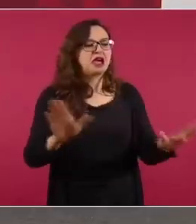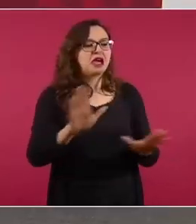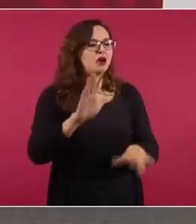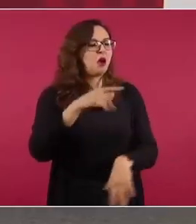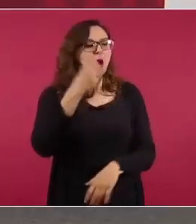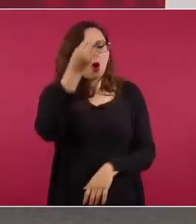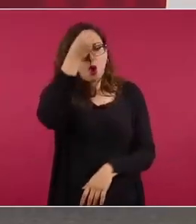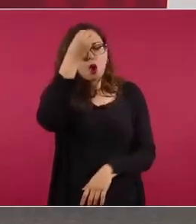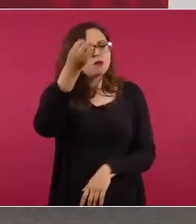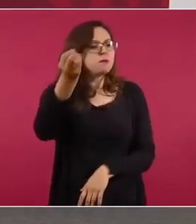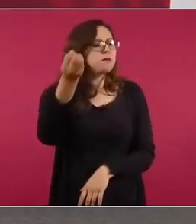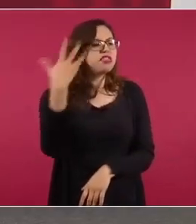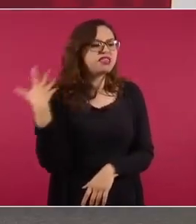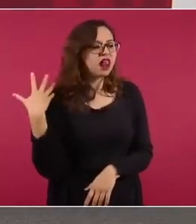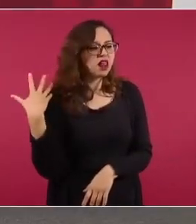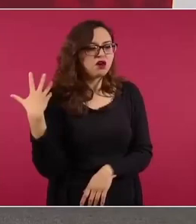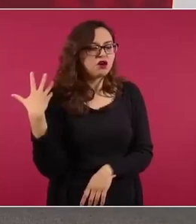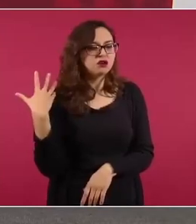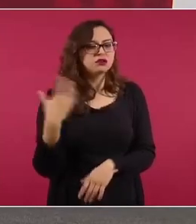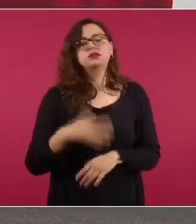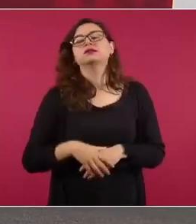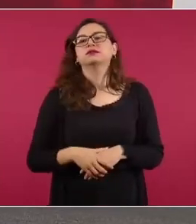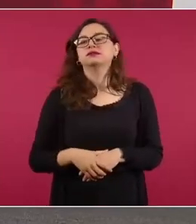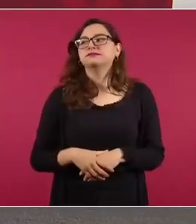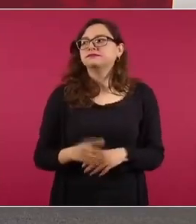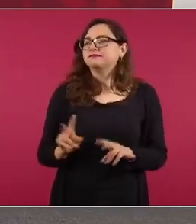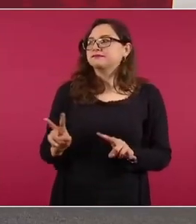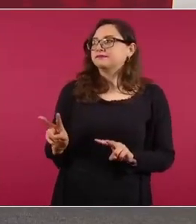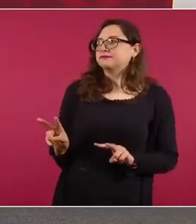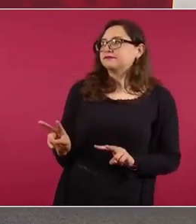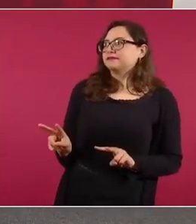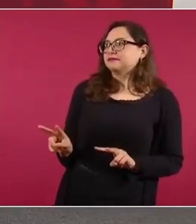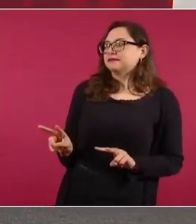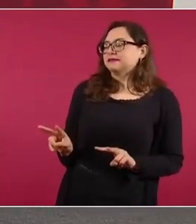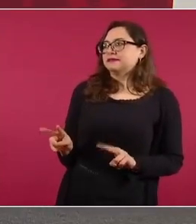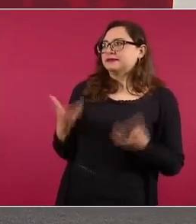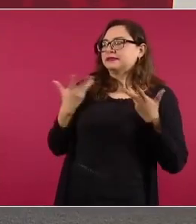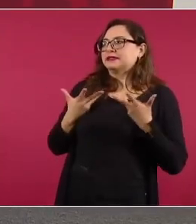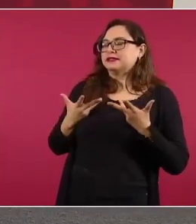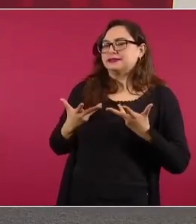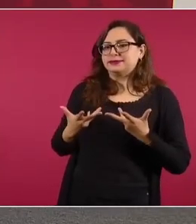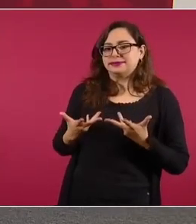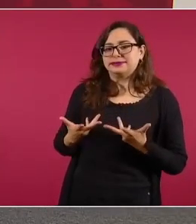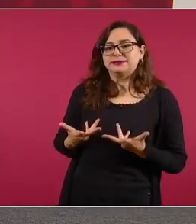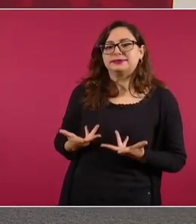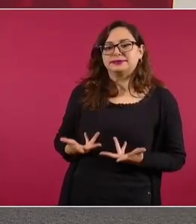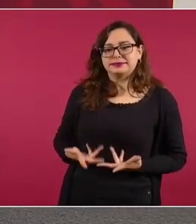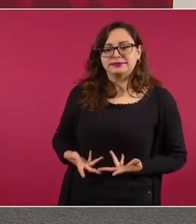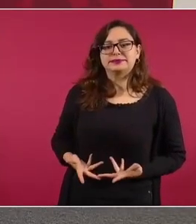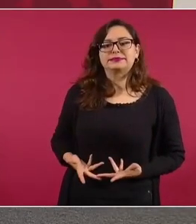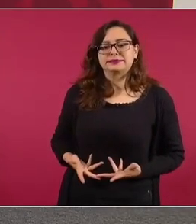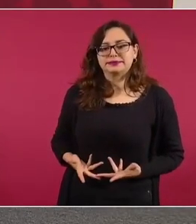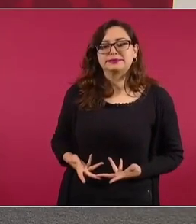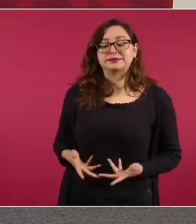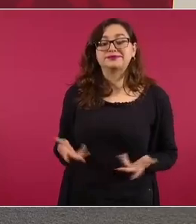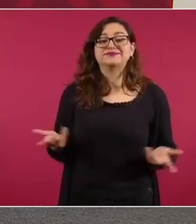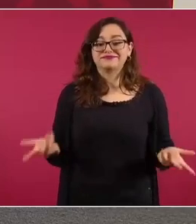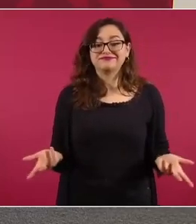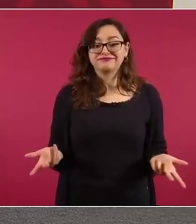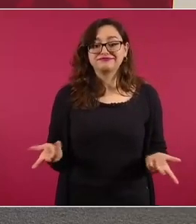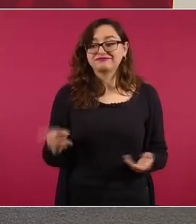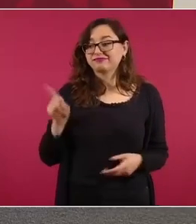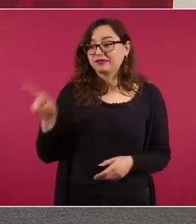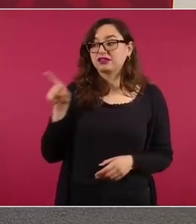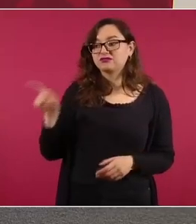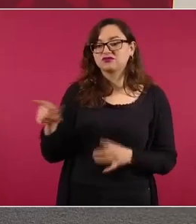llevaba también aparejado el mensaje no van